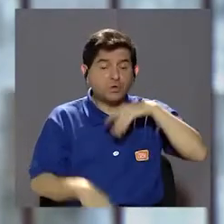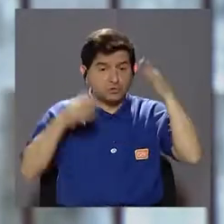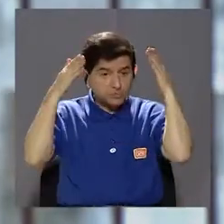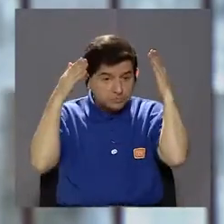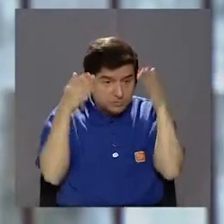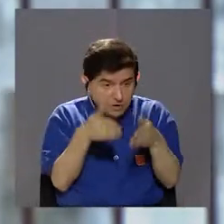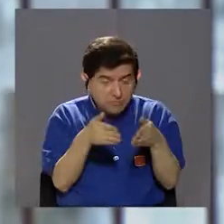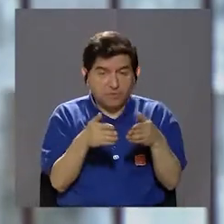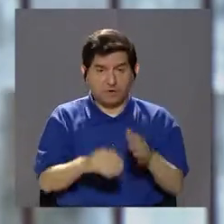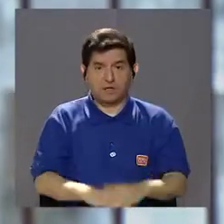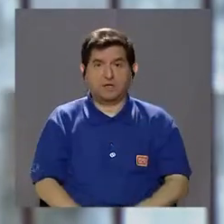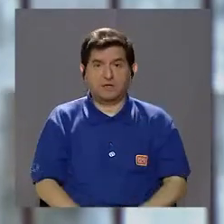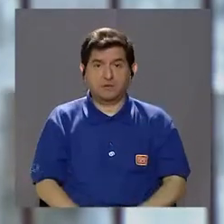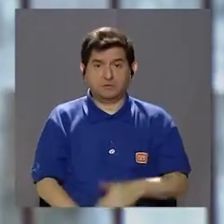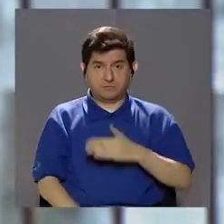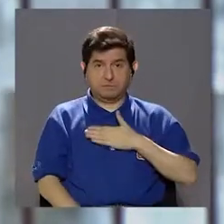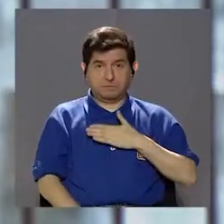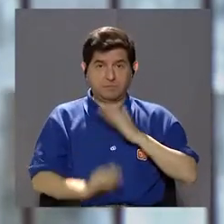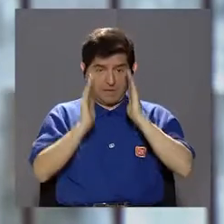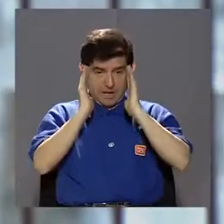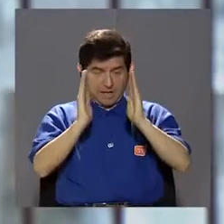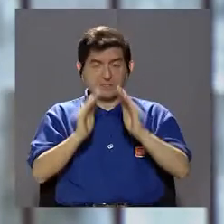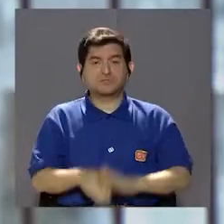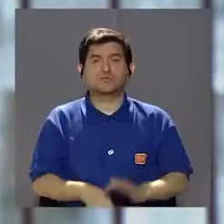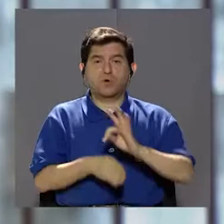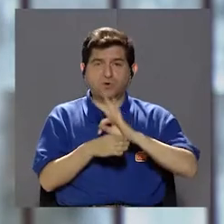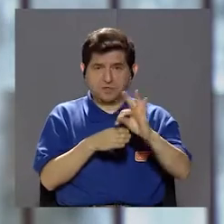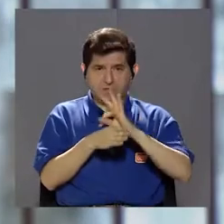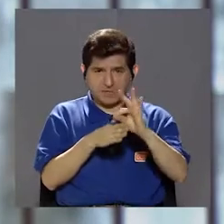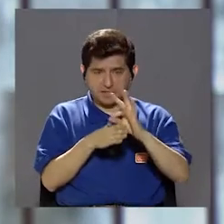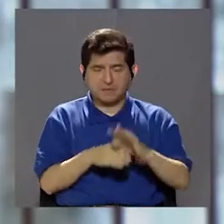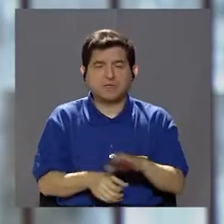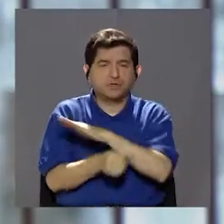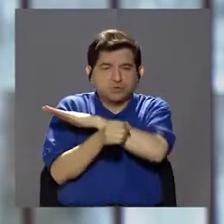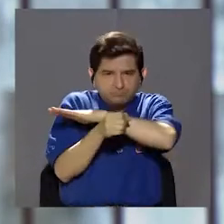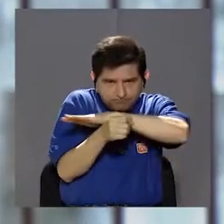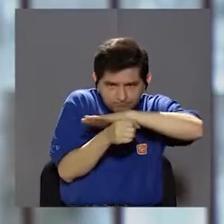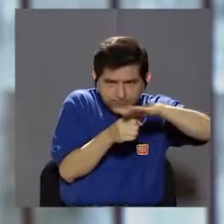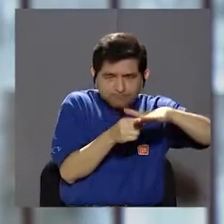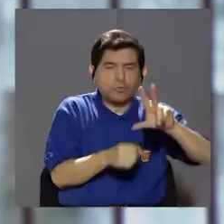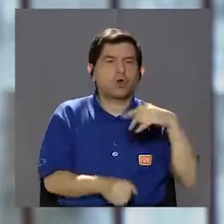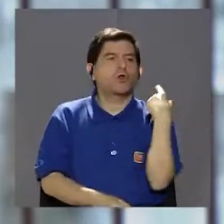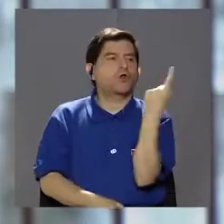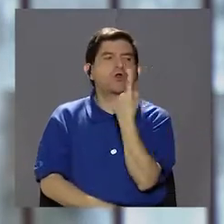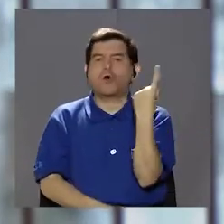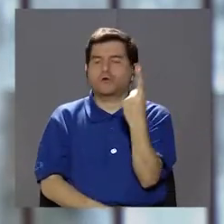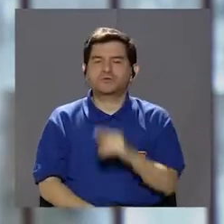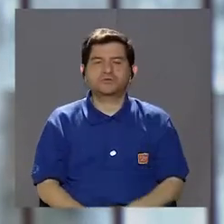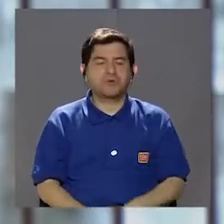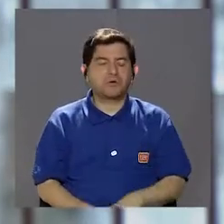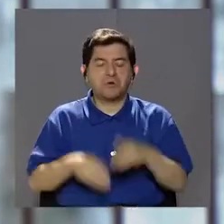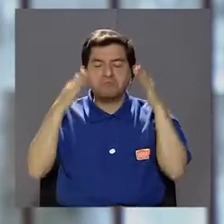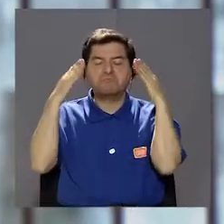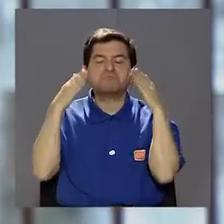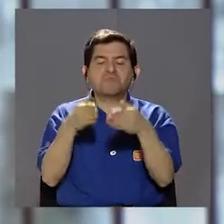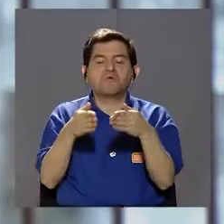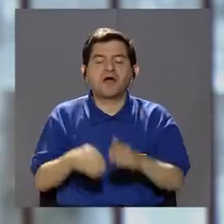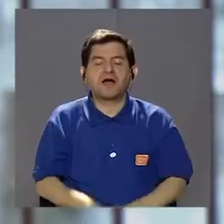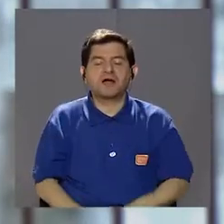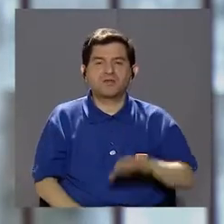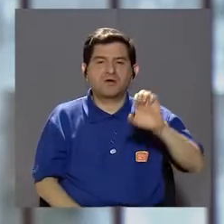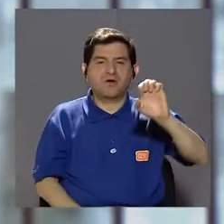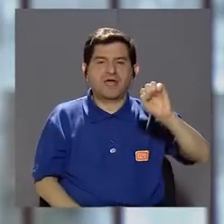que nosotros enfocamos, por lo menos enfoco mi consulta, es que es un tratamiento más integral. No solo llegar y tratar